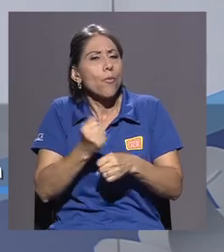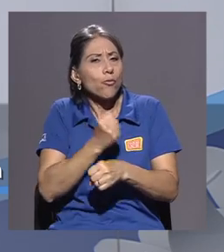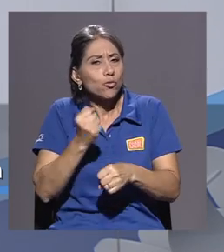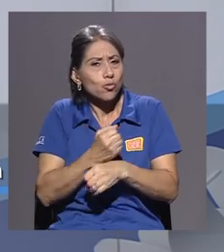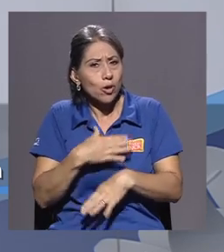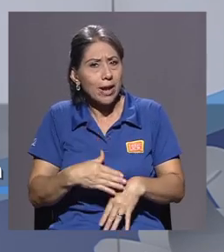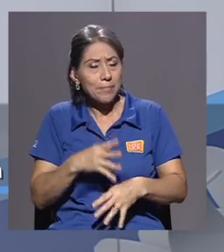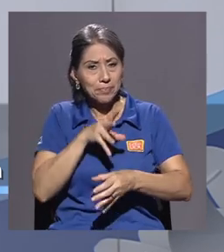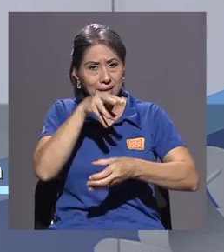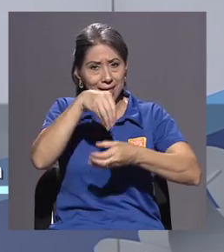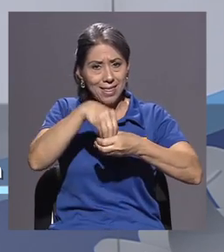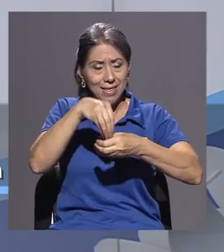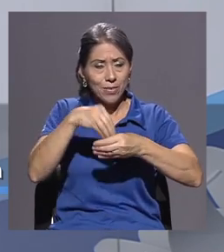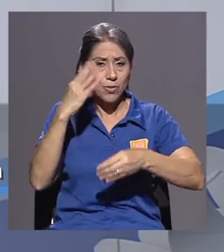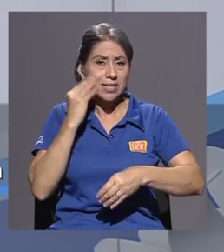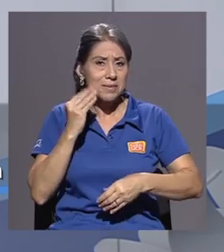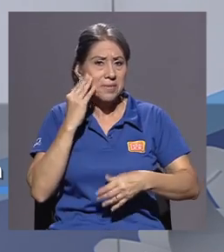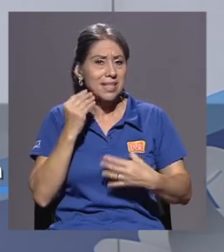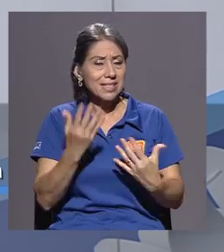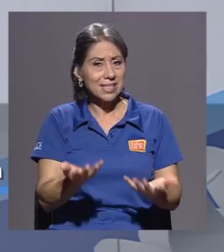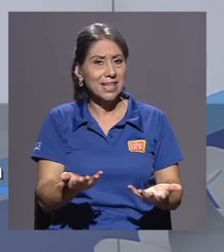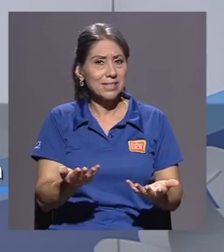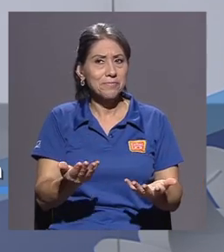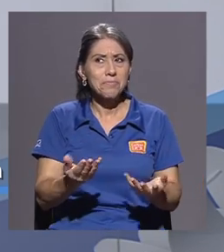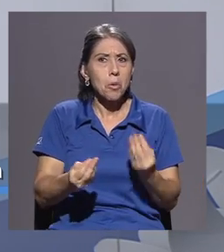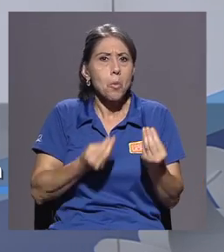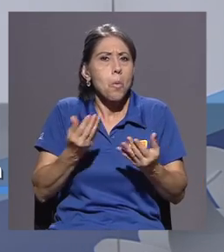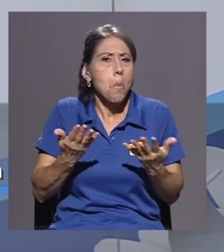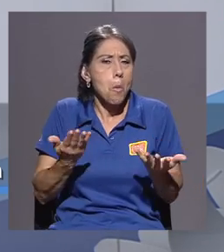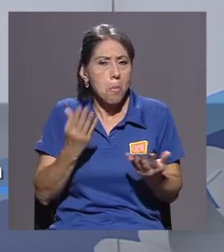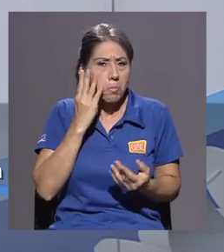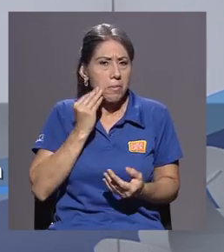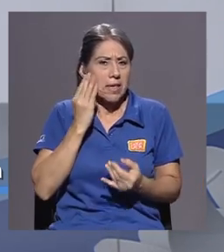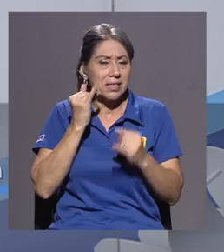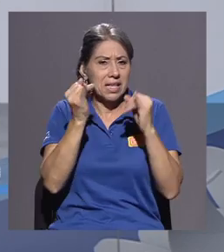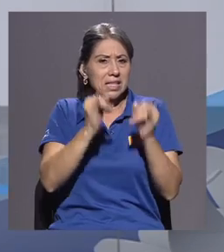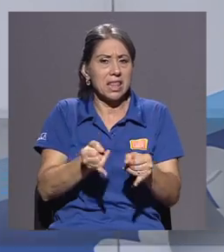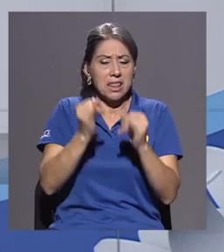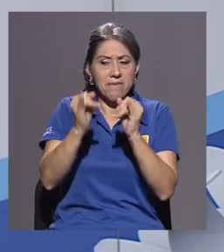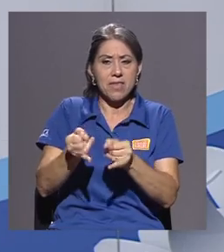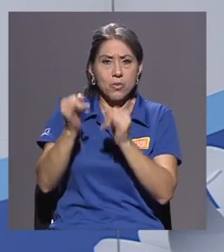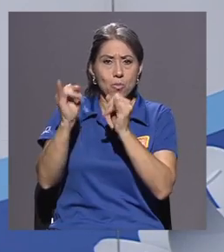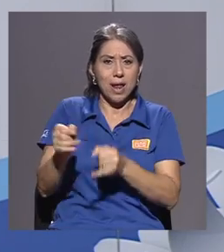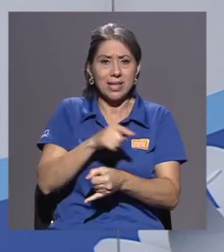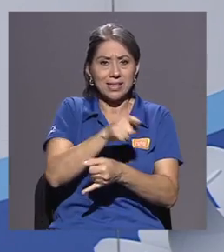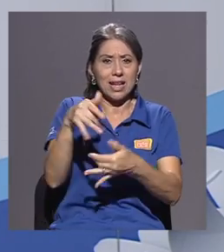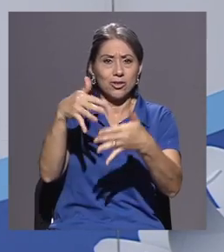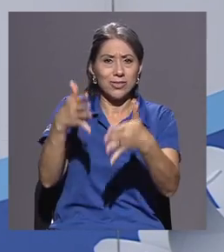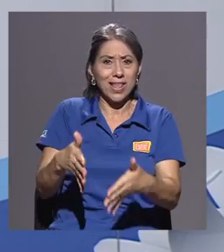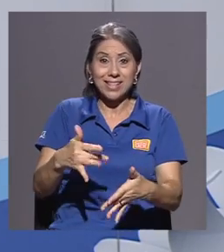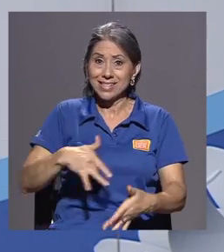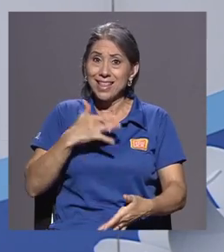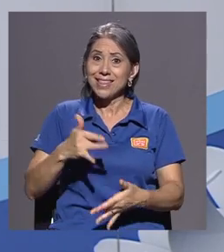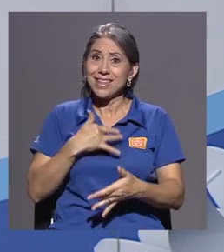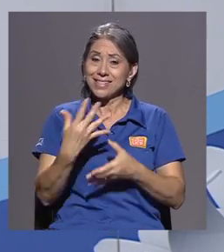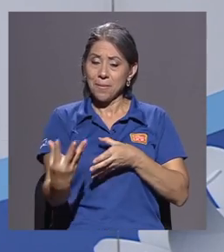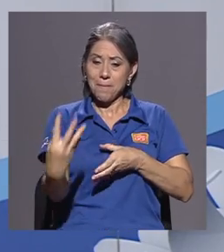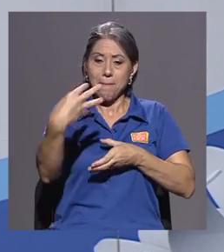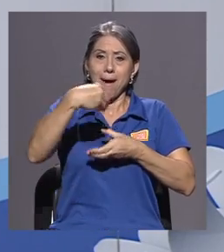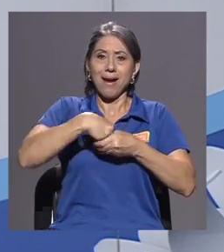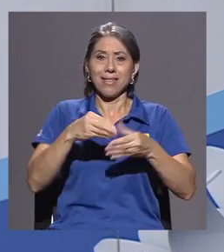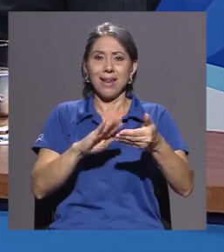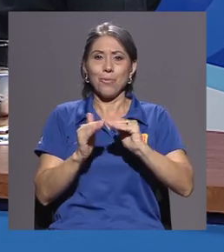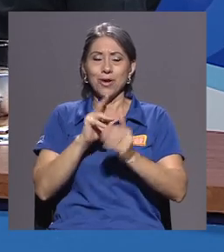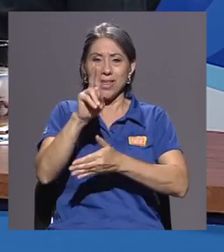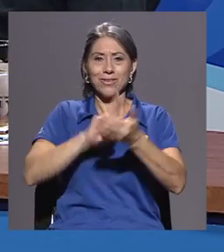experiencias las vivencias individuales que pueden tener estos estudiantes al sentirse también parte de la comunidad